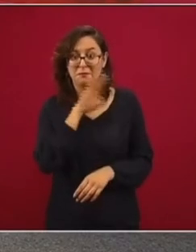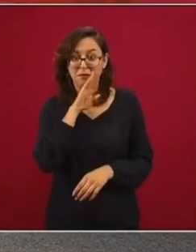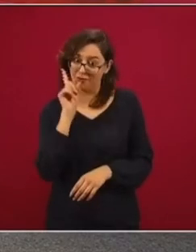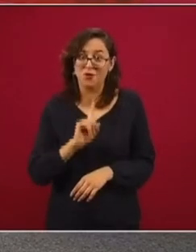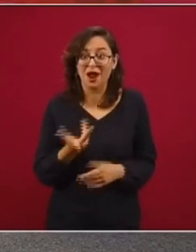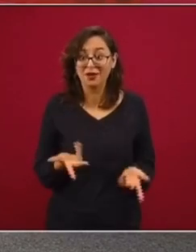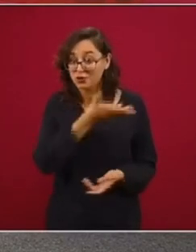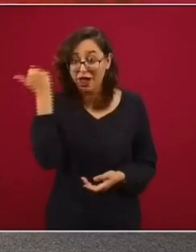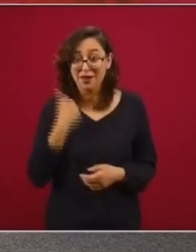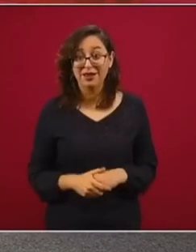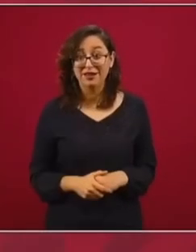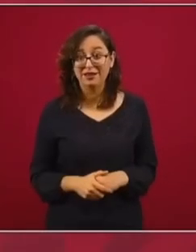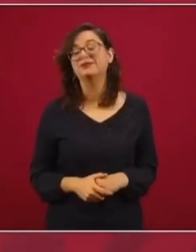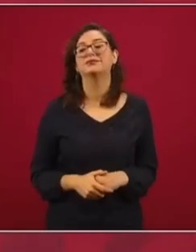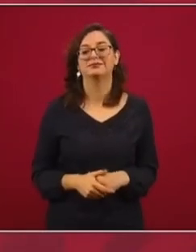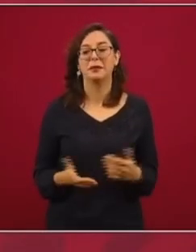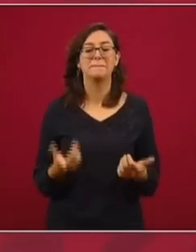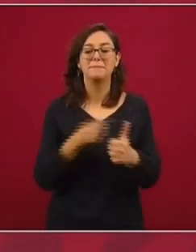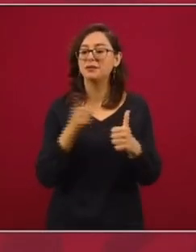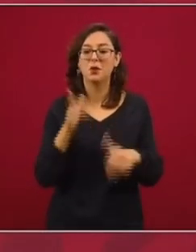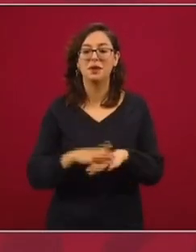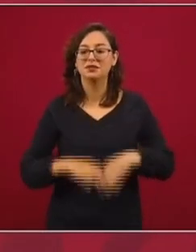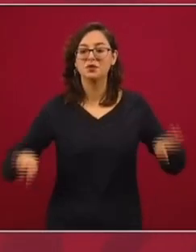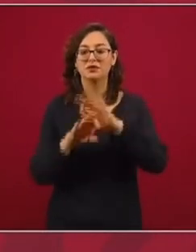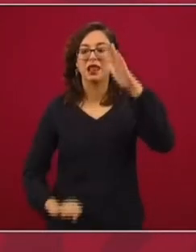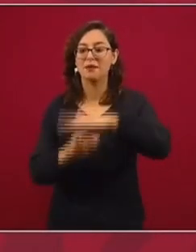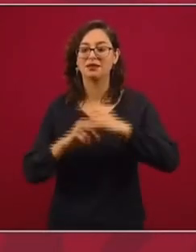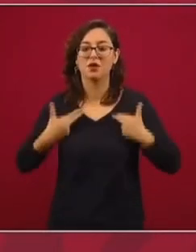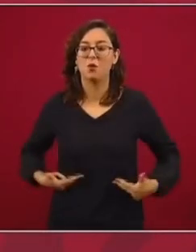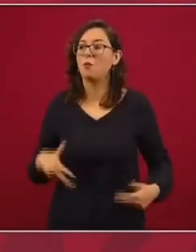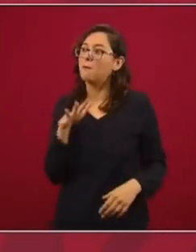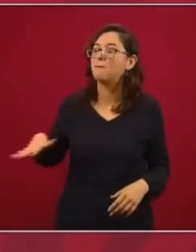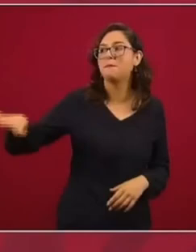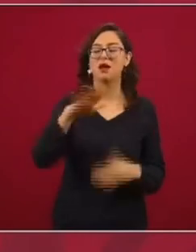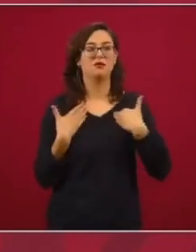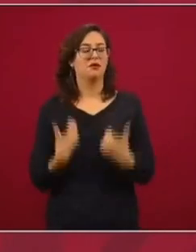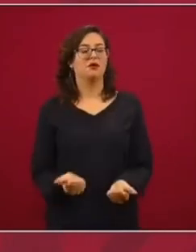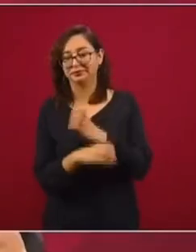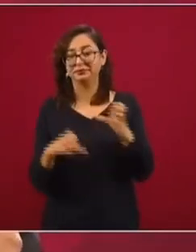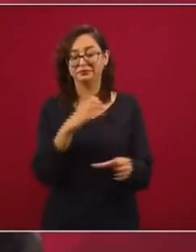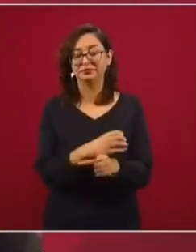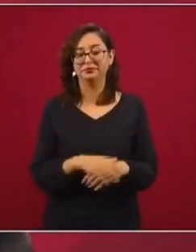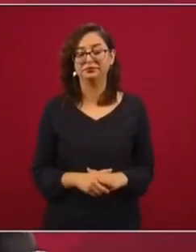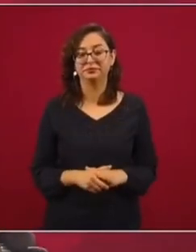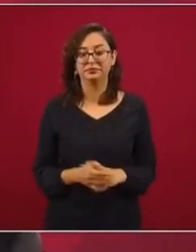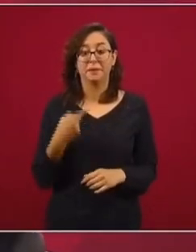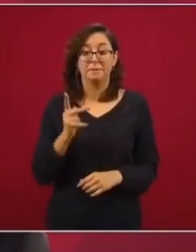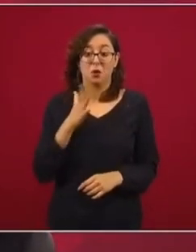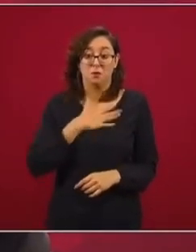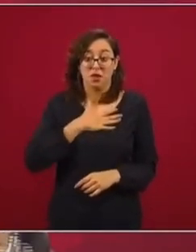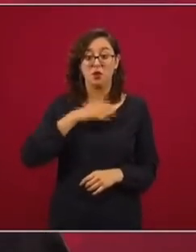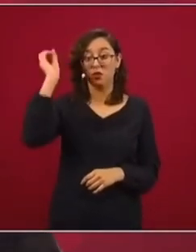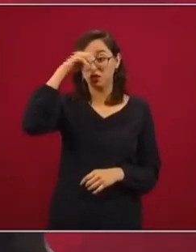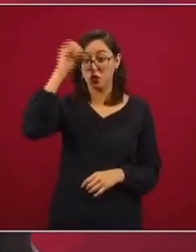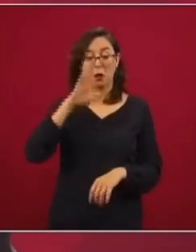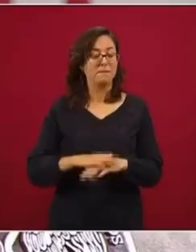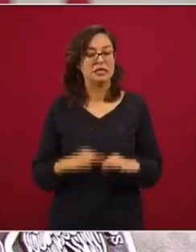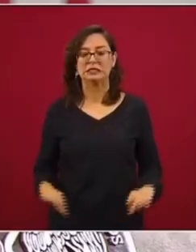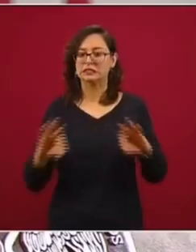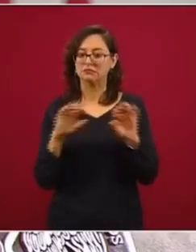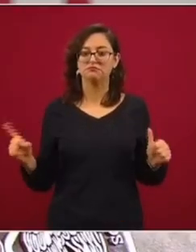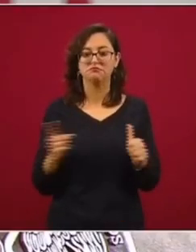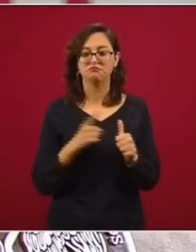O lo principal es hacer una sociedad cada vez más humana, eso es lo básico. Pero desde mi particular punto de vista, lo principal